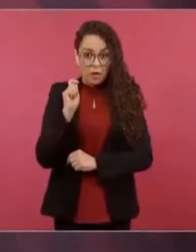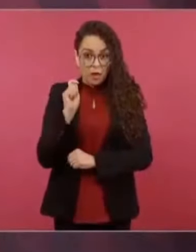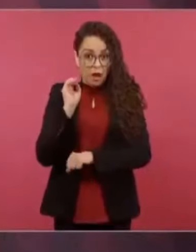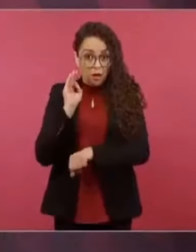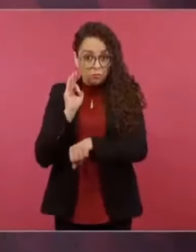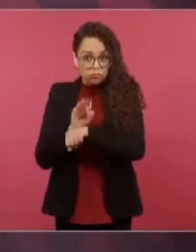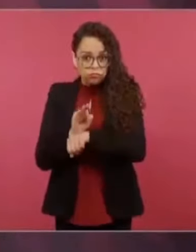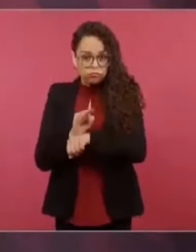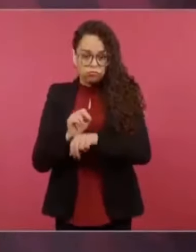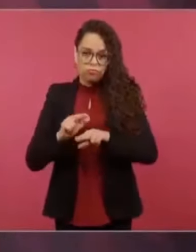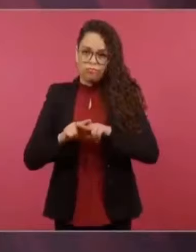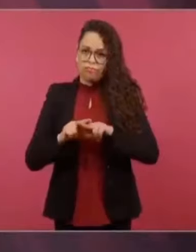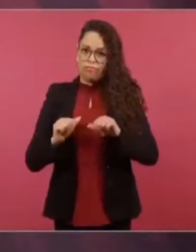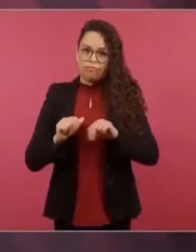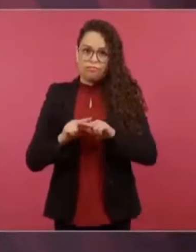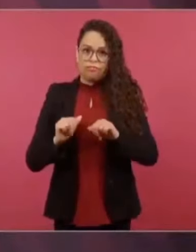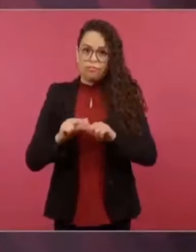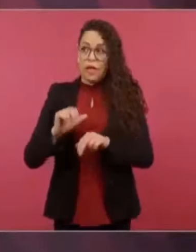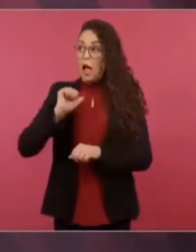de ningún país extranjero.